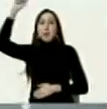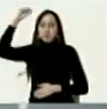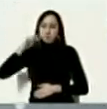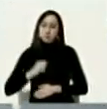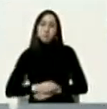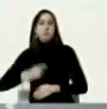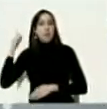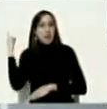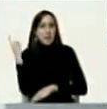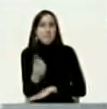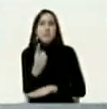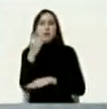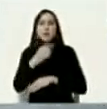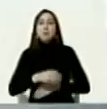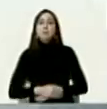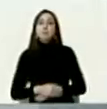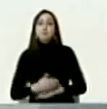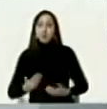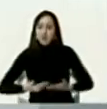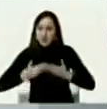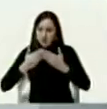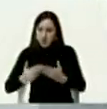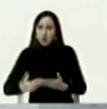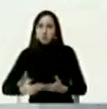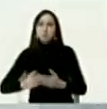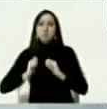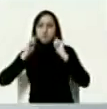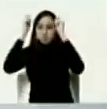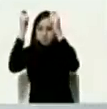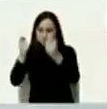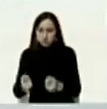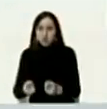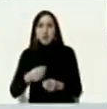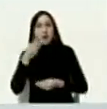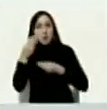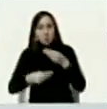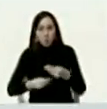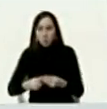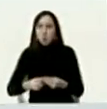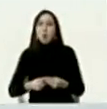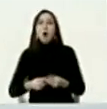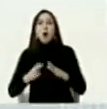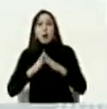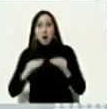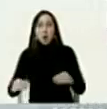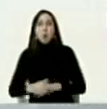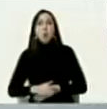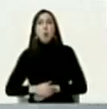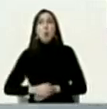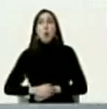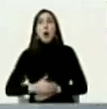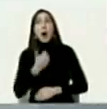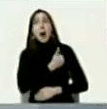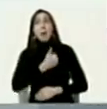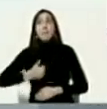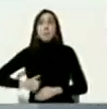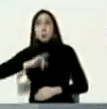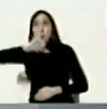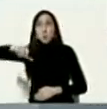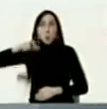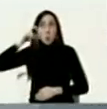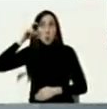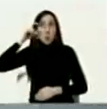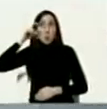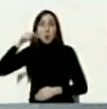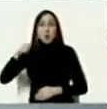y que le ha dado cartas credenciales como plenipotenciario al presidente de la asamblea nacional doctor jorge rodríguez